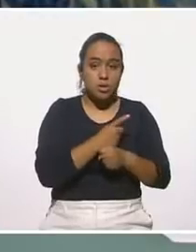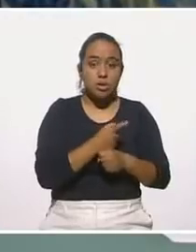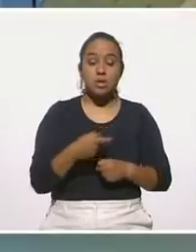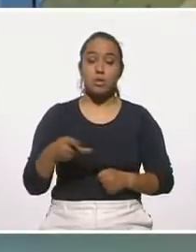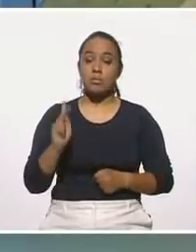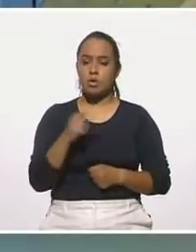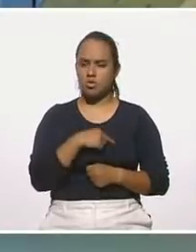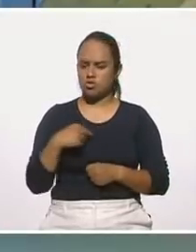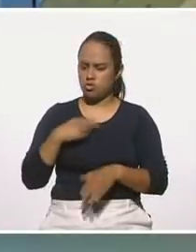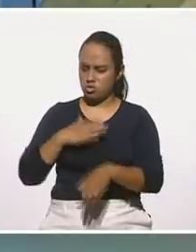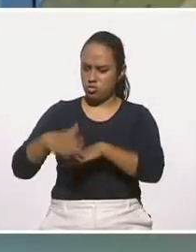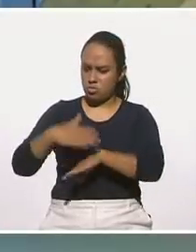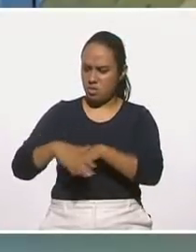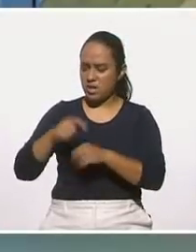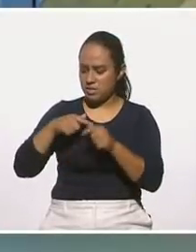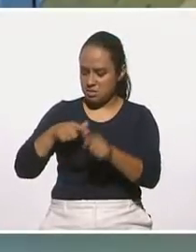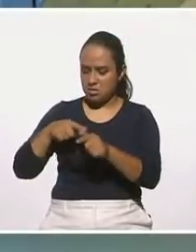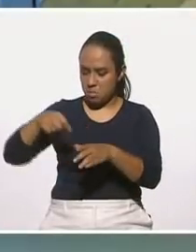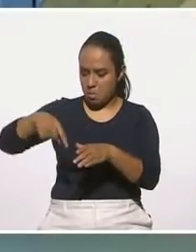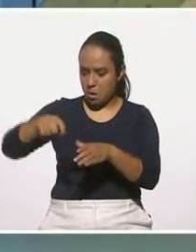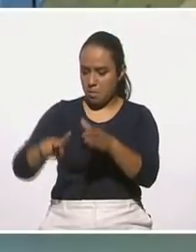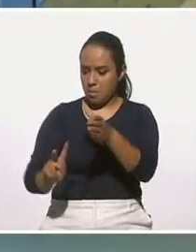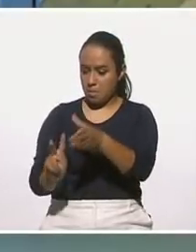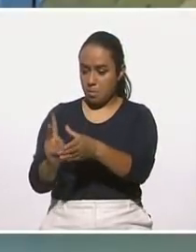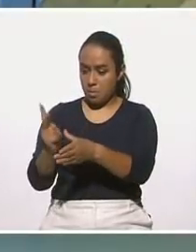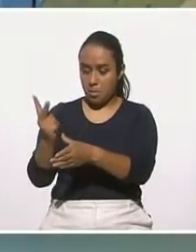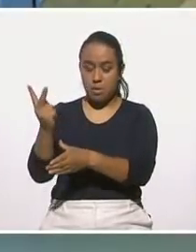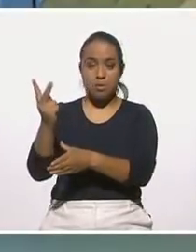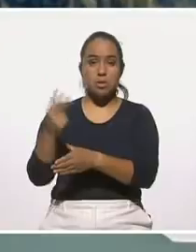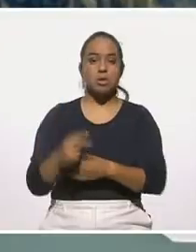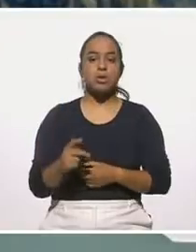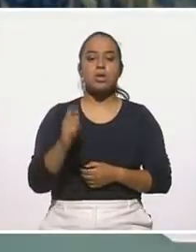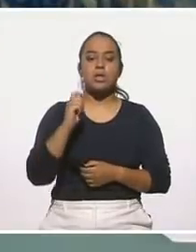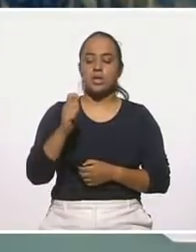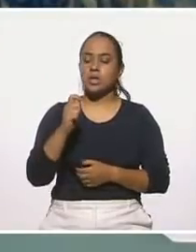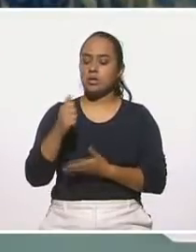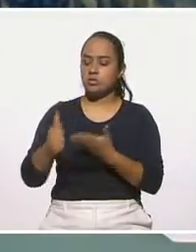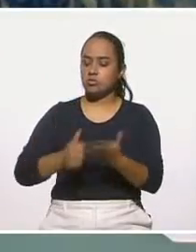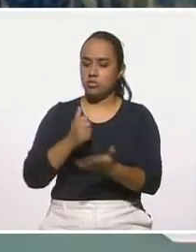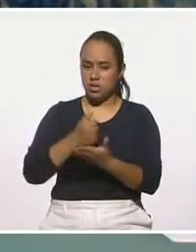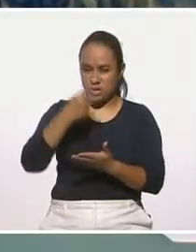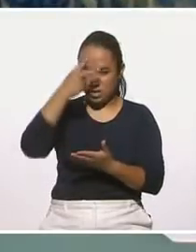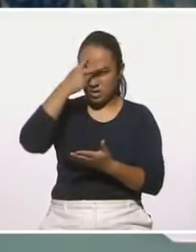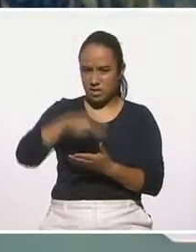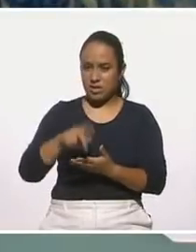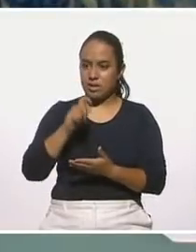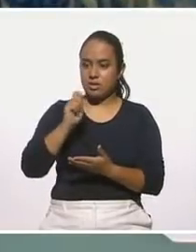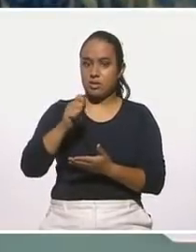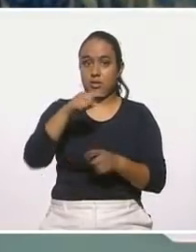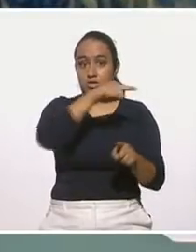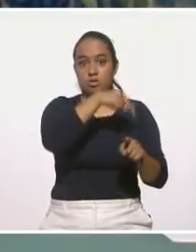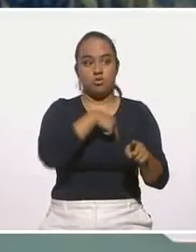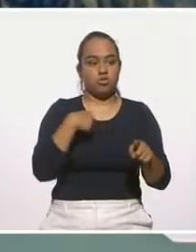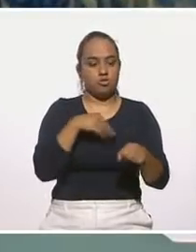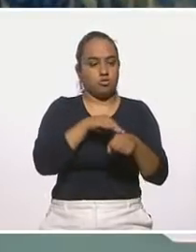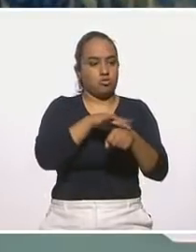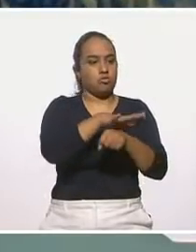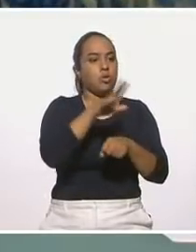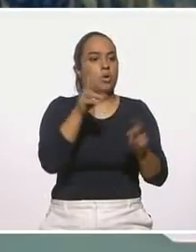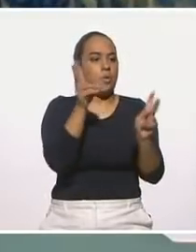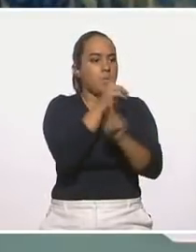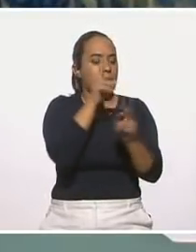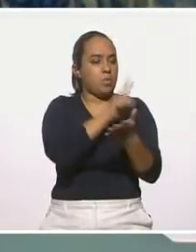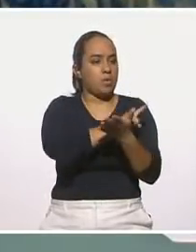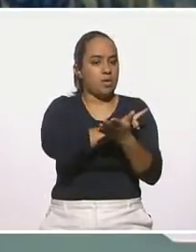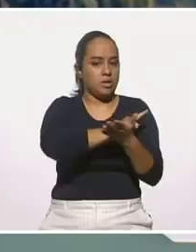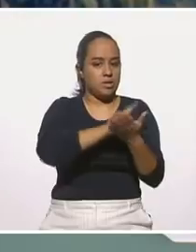plantando nopales, pues damos a la Ciudad de México, que somos los pulmones de la Ciudad de México,